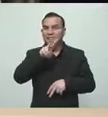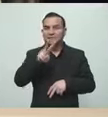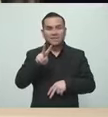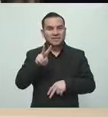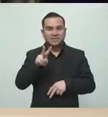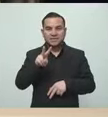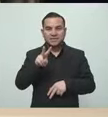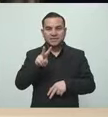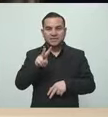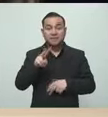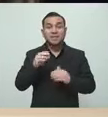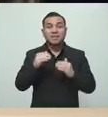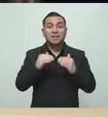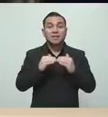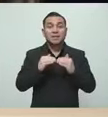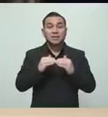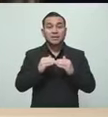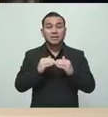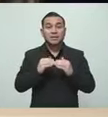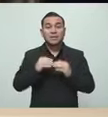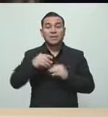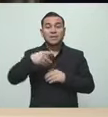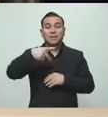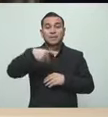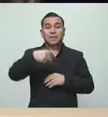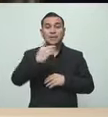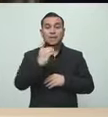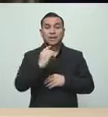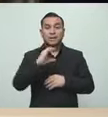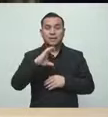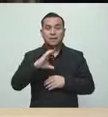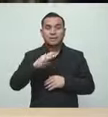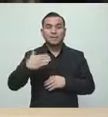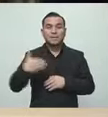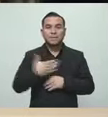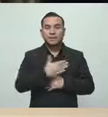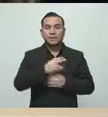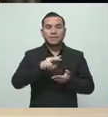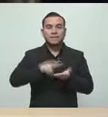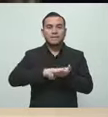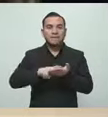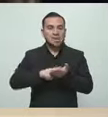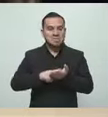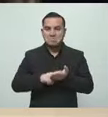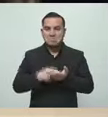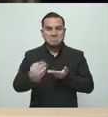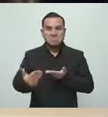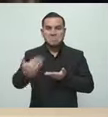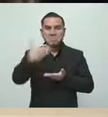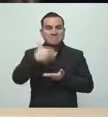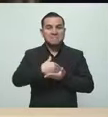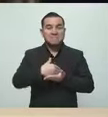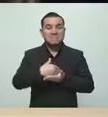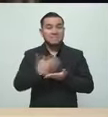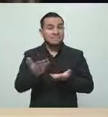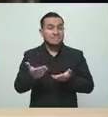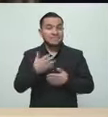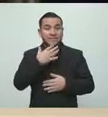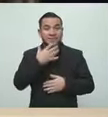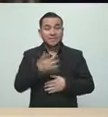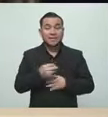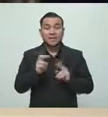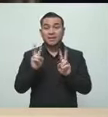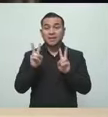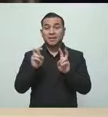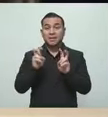y del PDC no asistieron de nuevo, ellos están en un